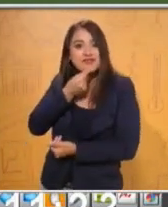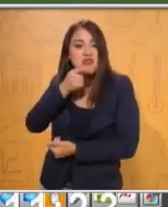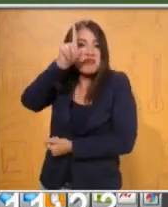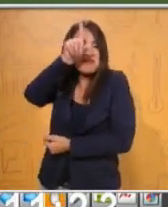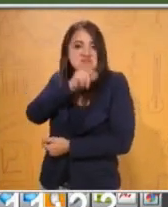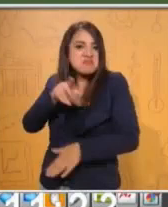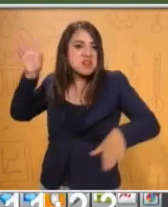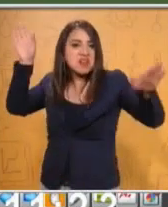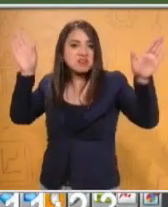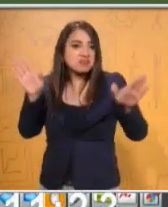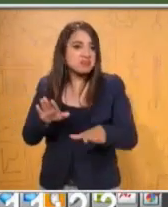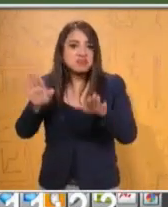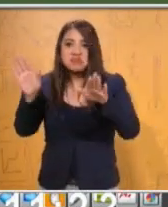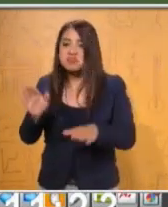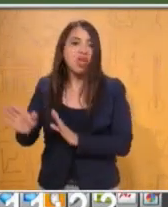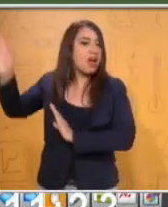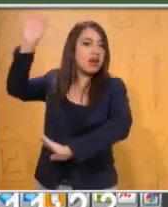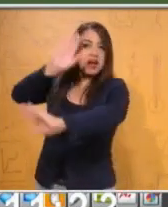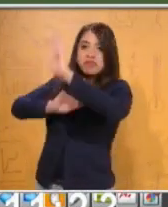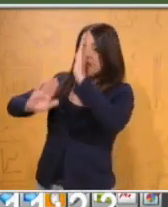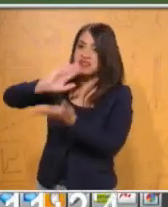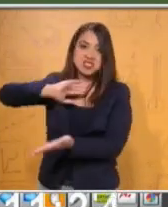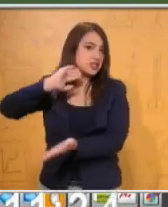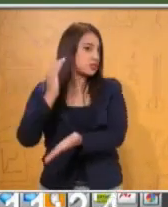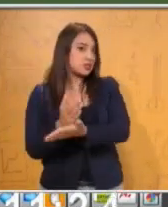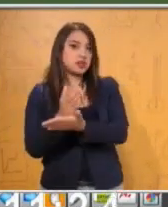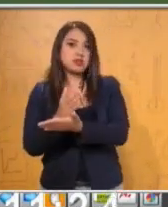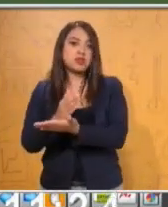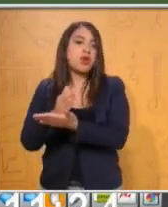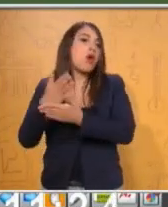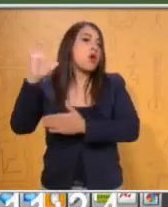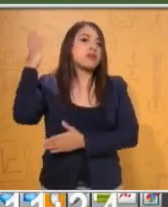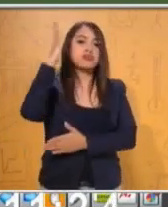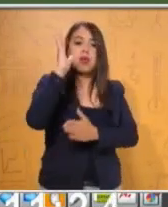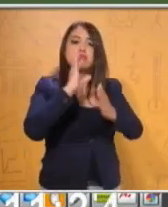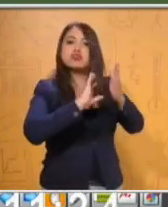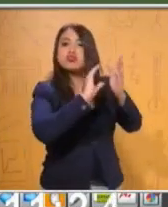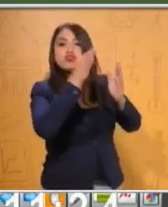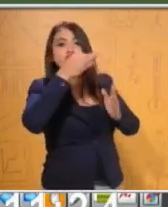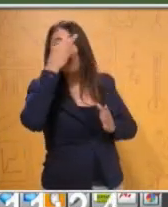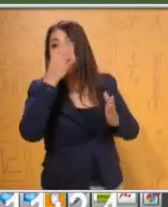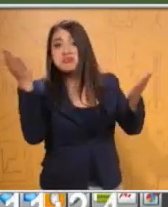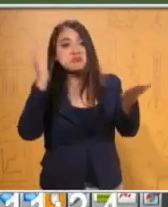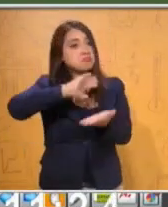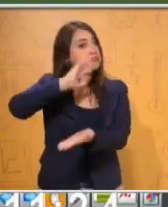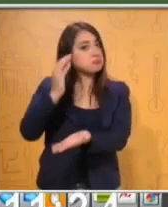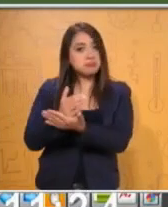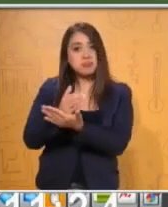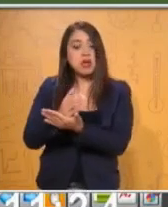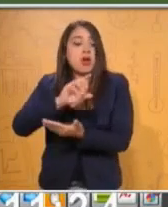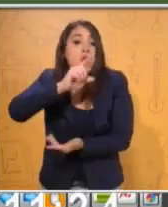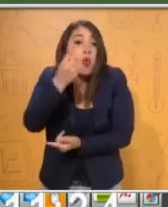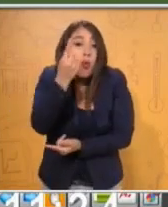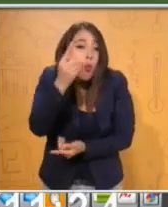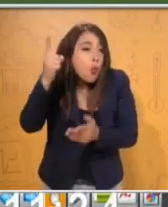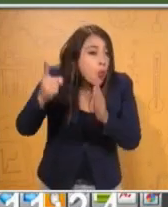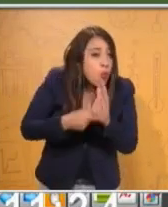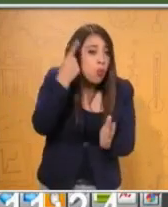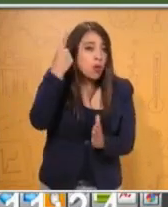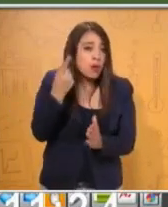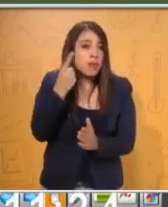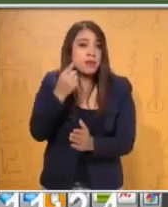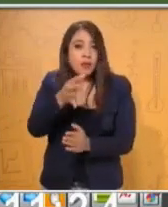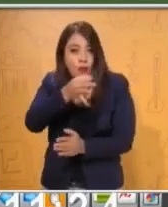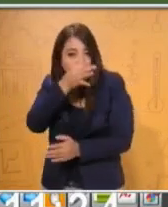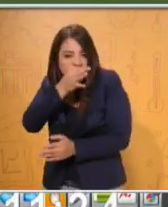los árboles se olvidaron de florecer. Solo una vez, una lindísima flor se asomó entre la hierba,